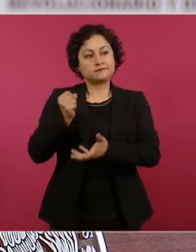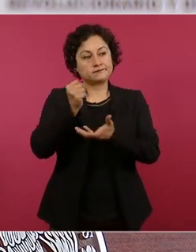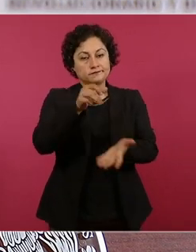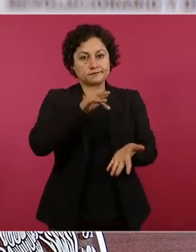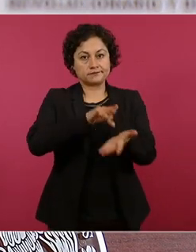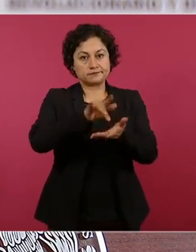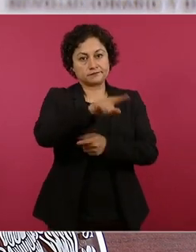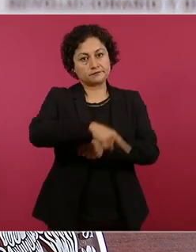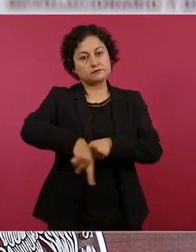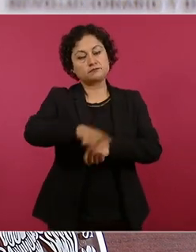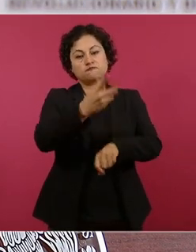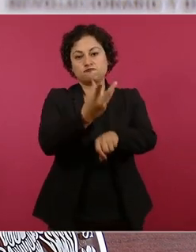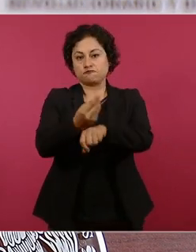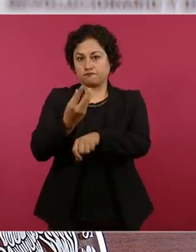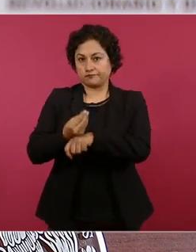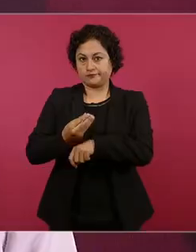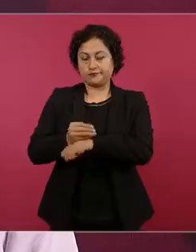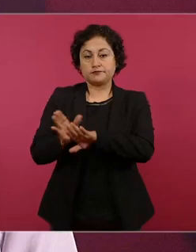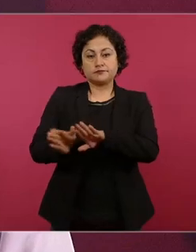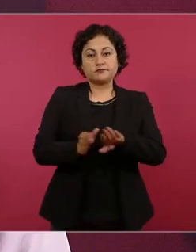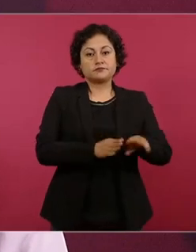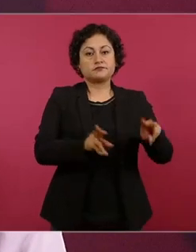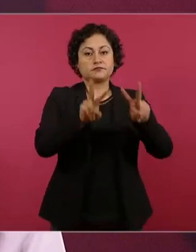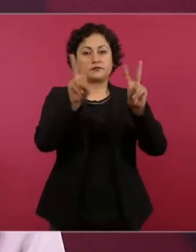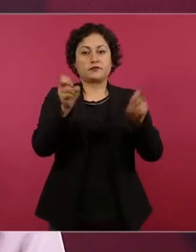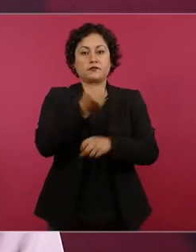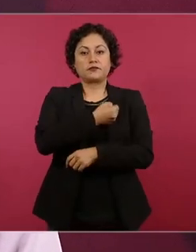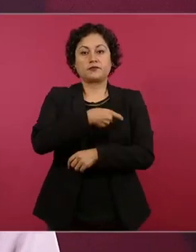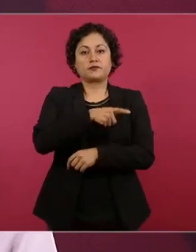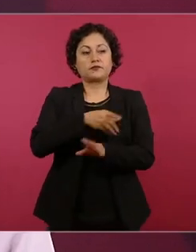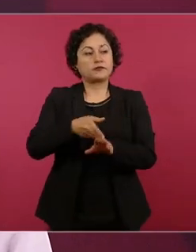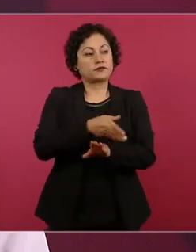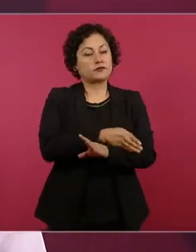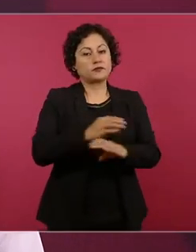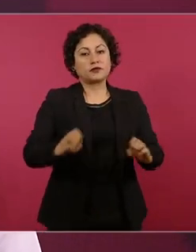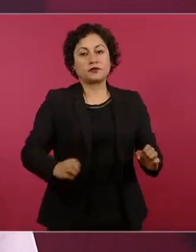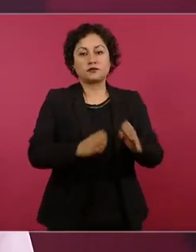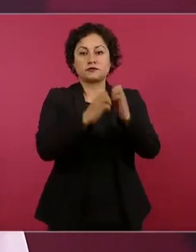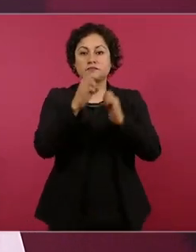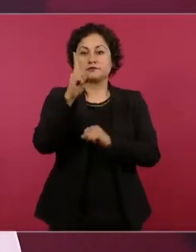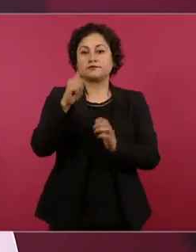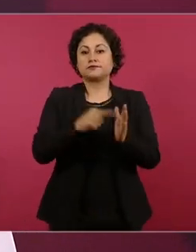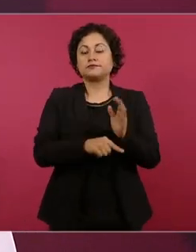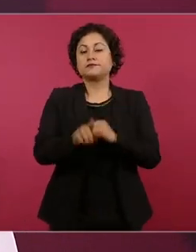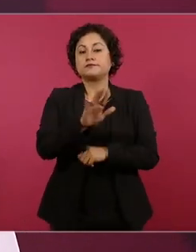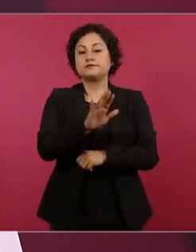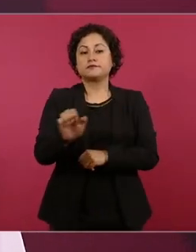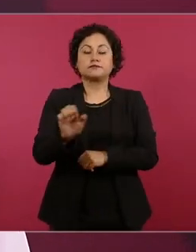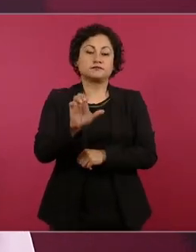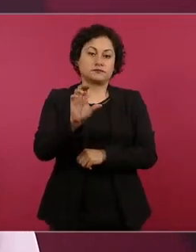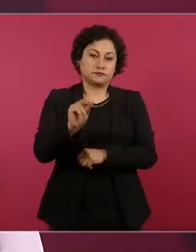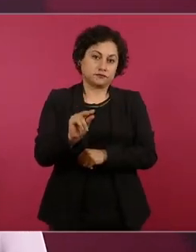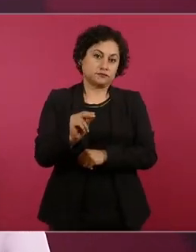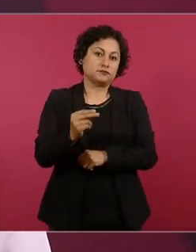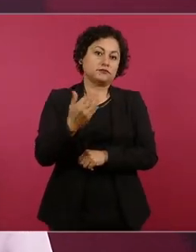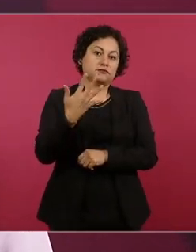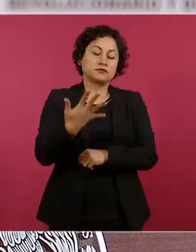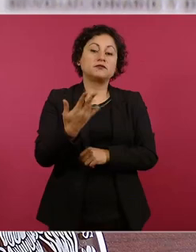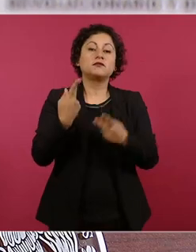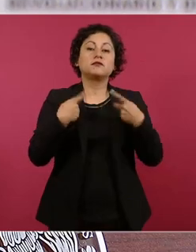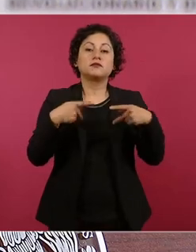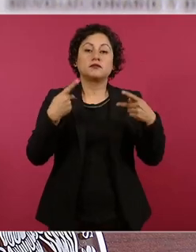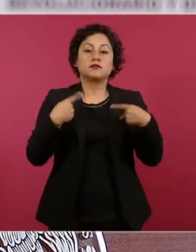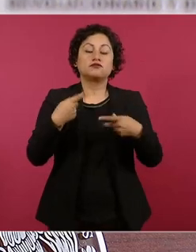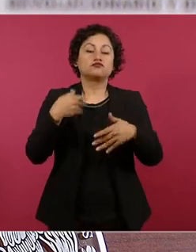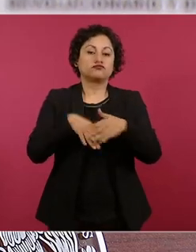de salud, durante la emergencia, mil 685 profesionales de la salud estuvieron